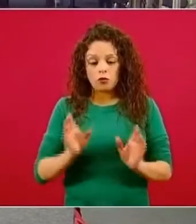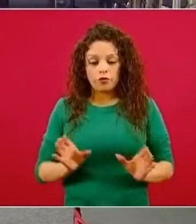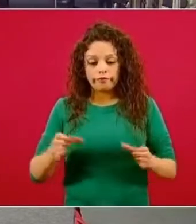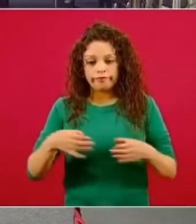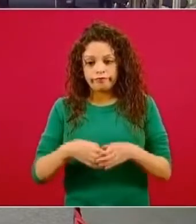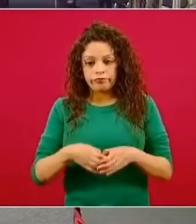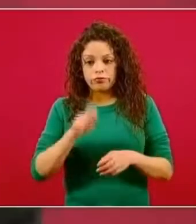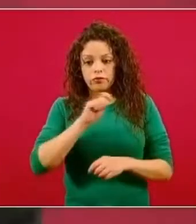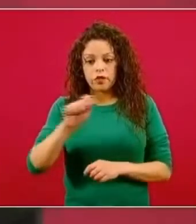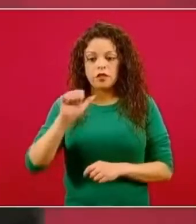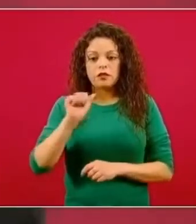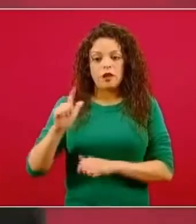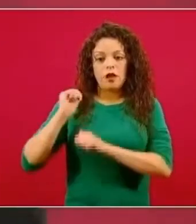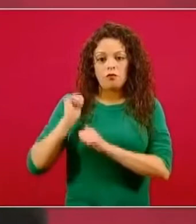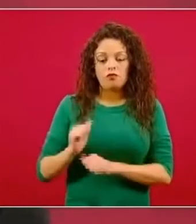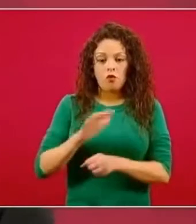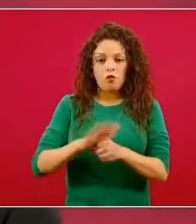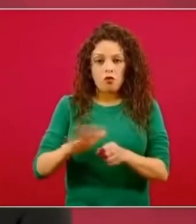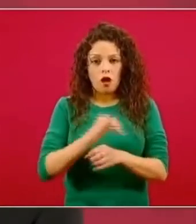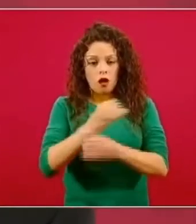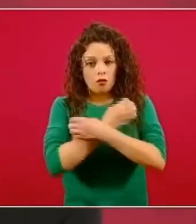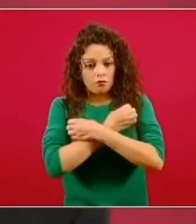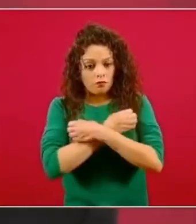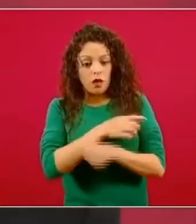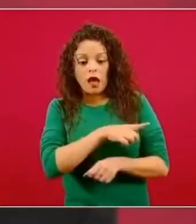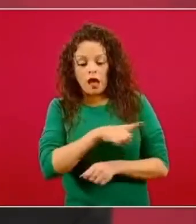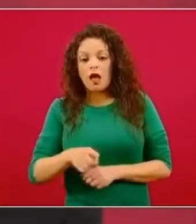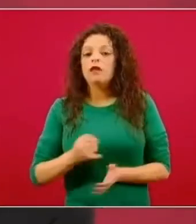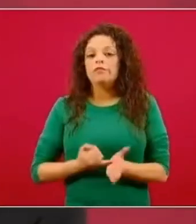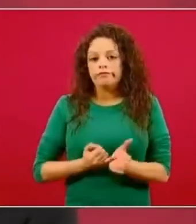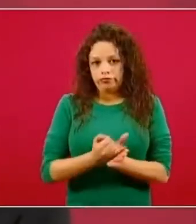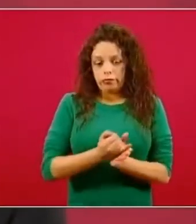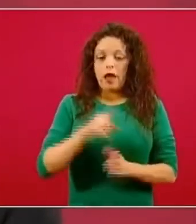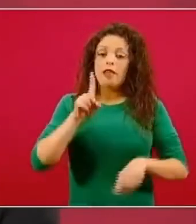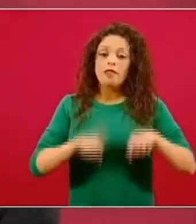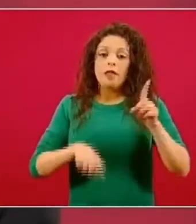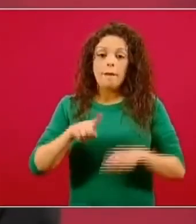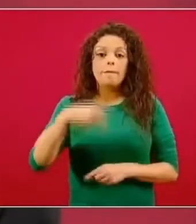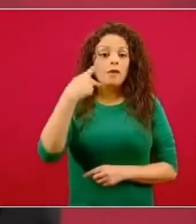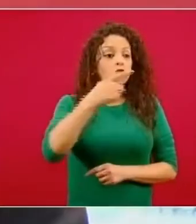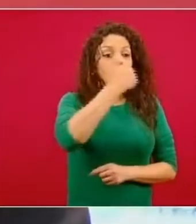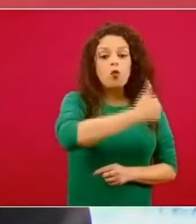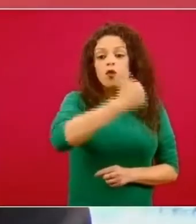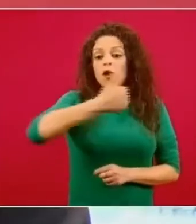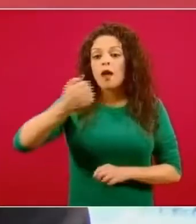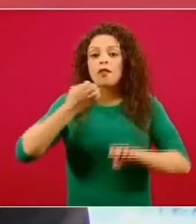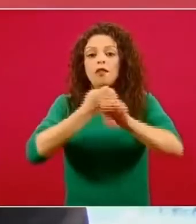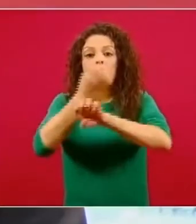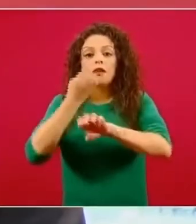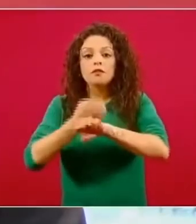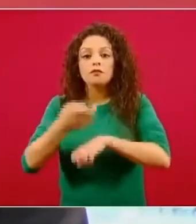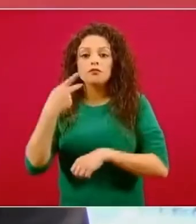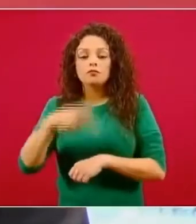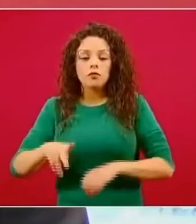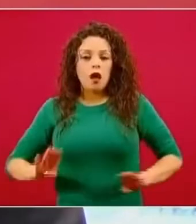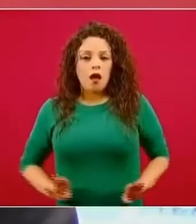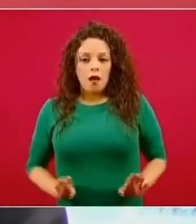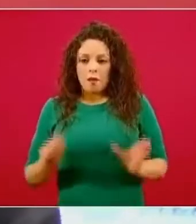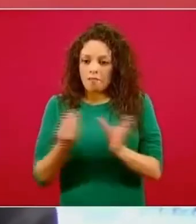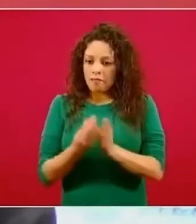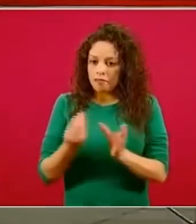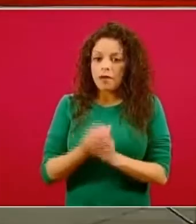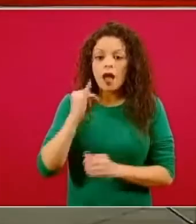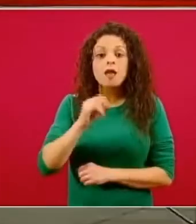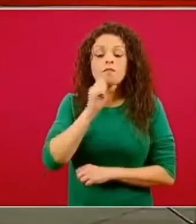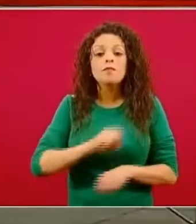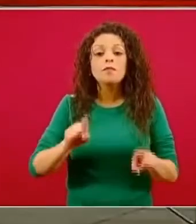y la autoridad local, dependiendo de las condiciones particulares de cada estado y dependiendo de las condiciones también de